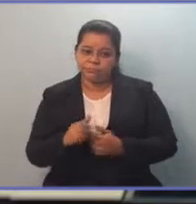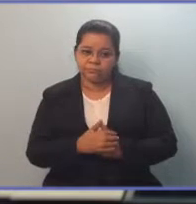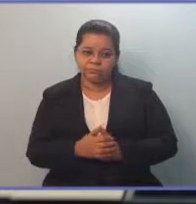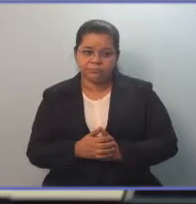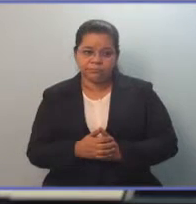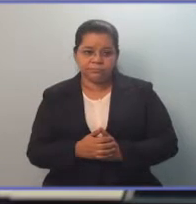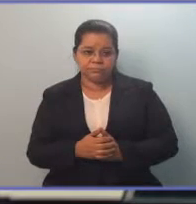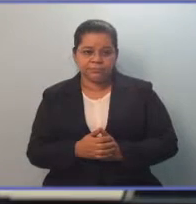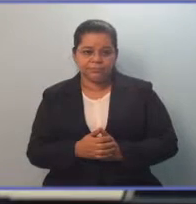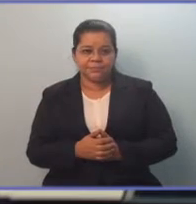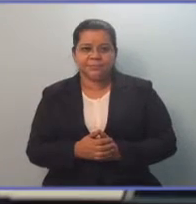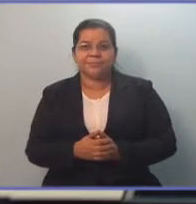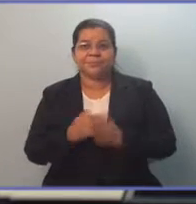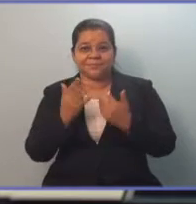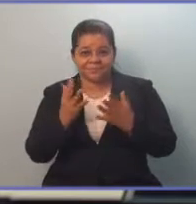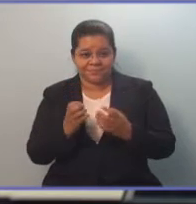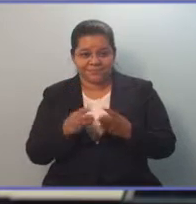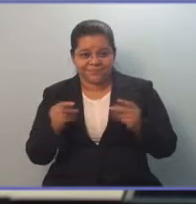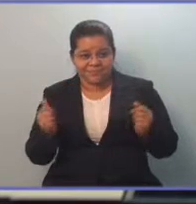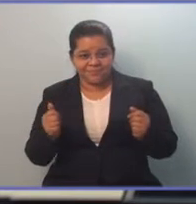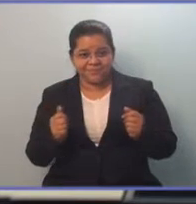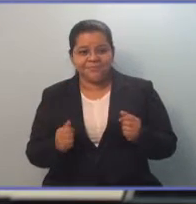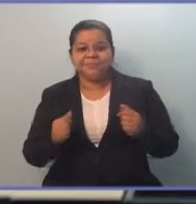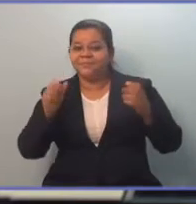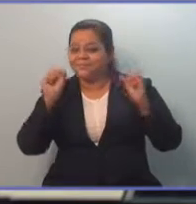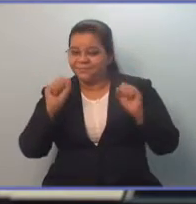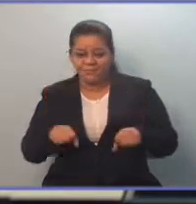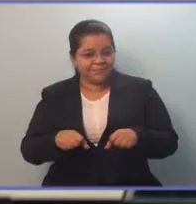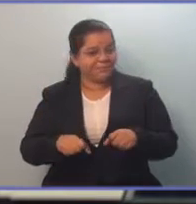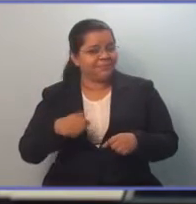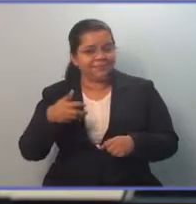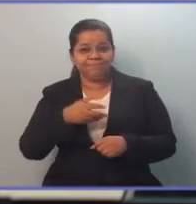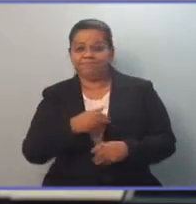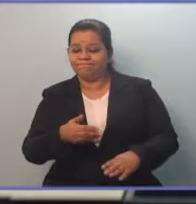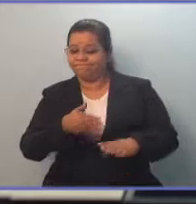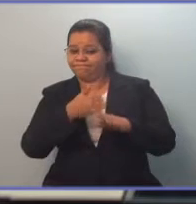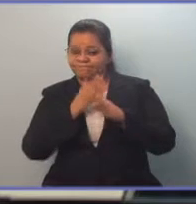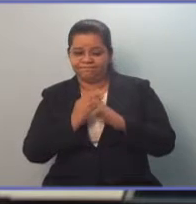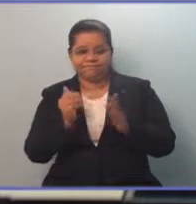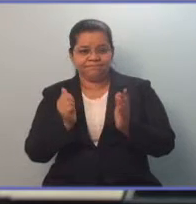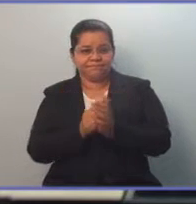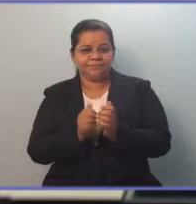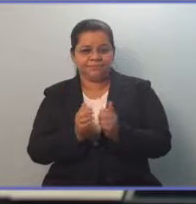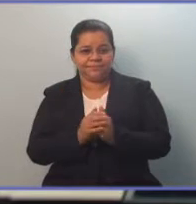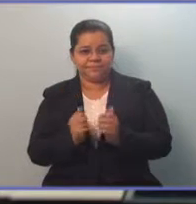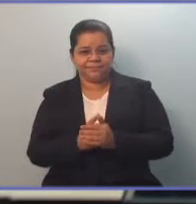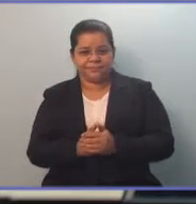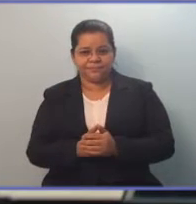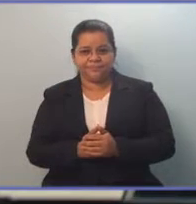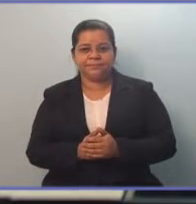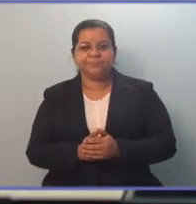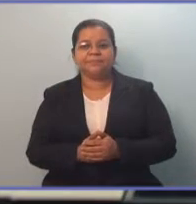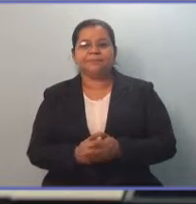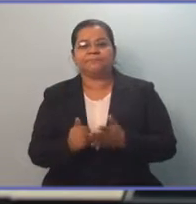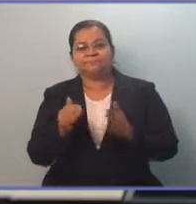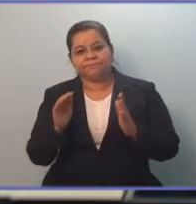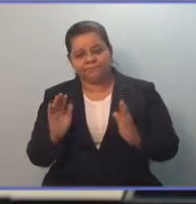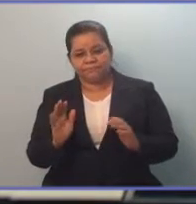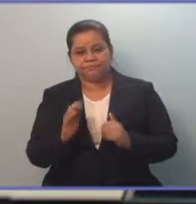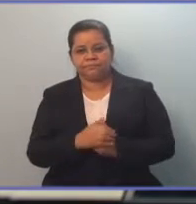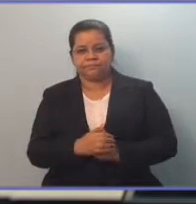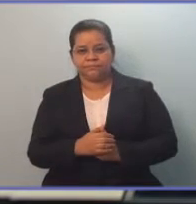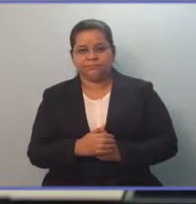corregir. Pero no puede haber ausencia de prevención. Por tanto, la